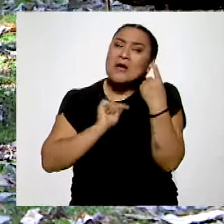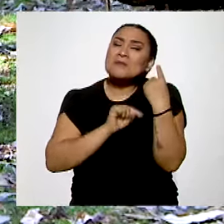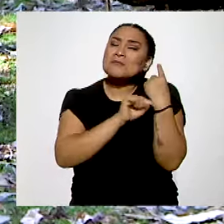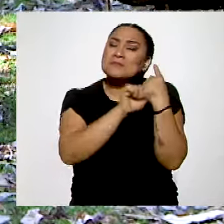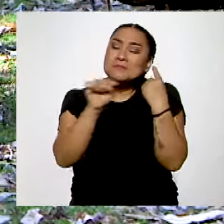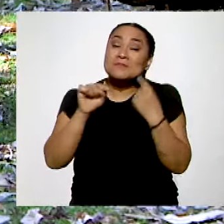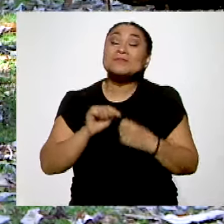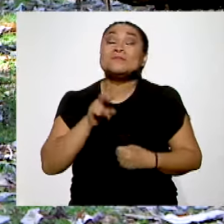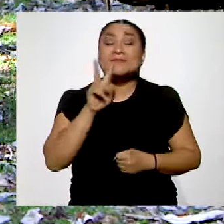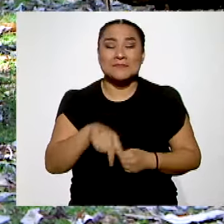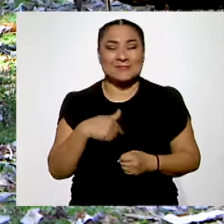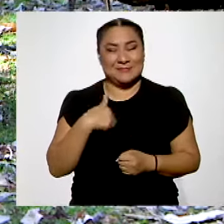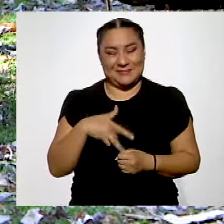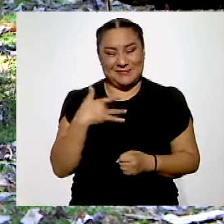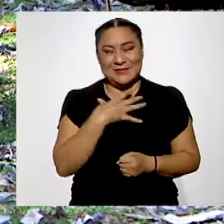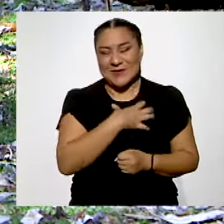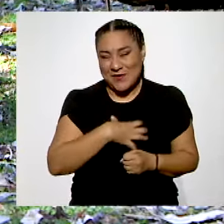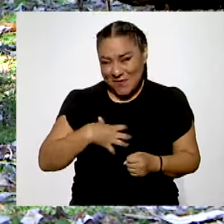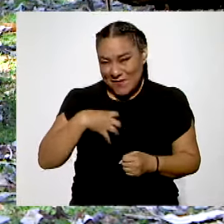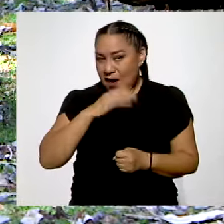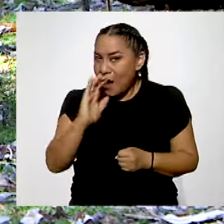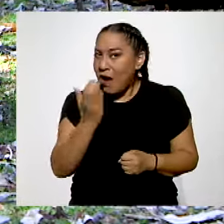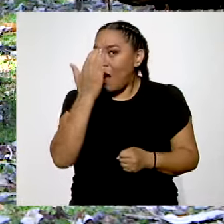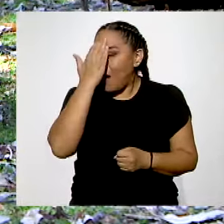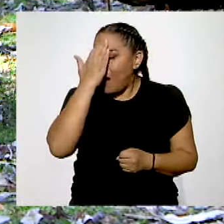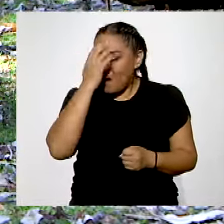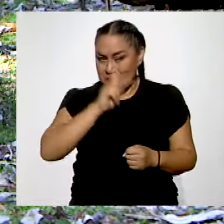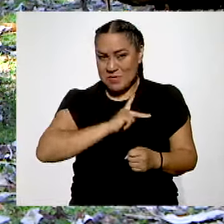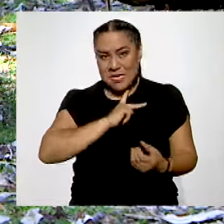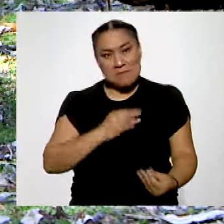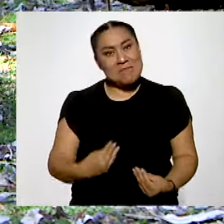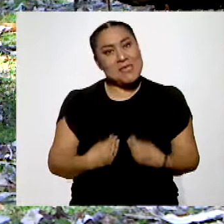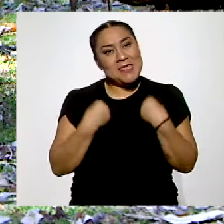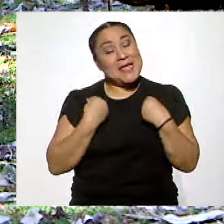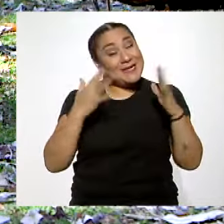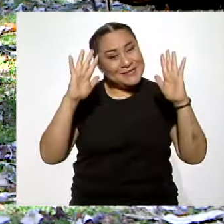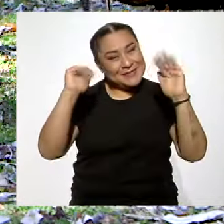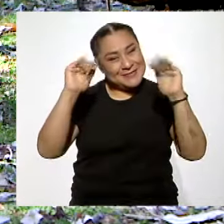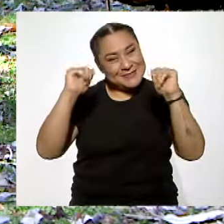Me alegra que conozcan mi vida. ¡Adiós!